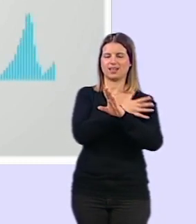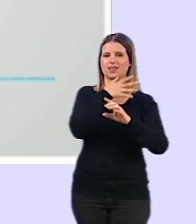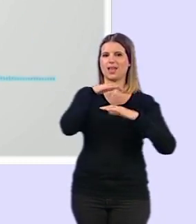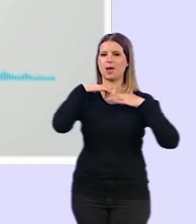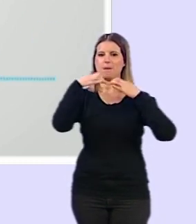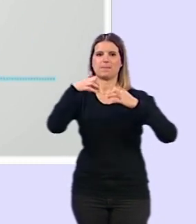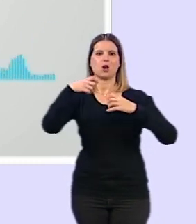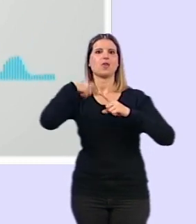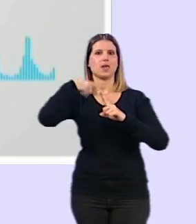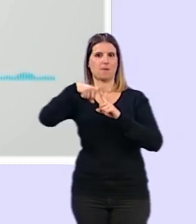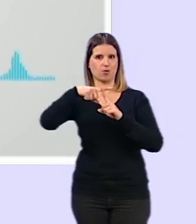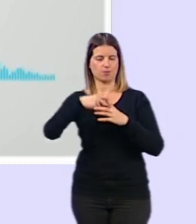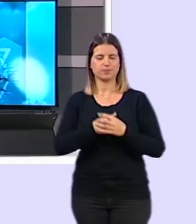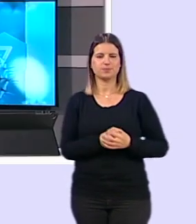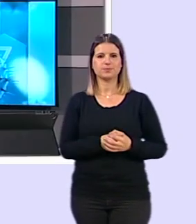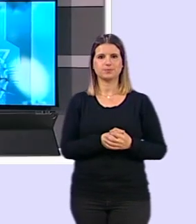Pleno Ordinario de mayo.